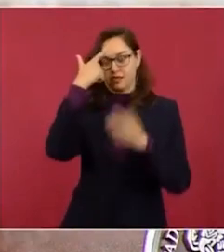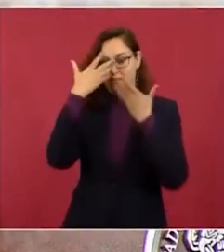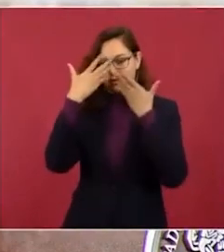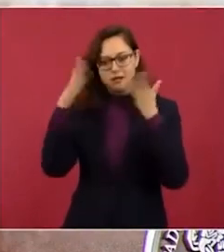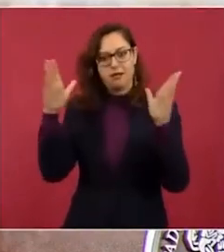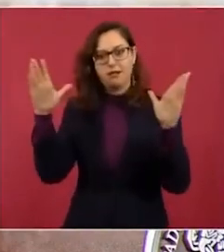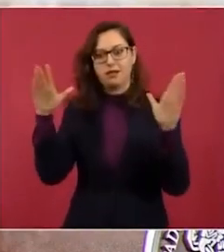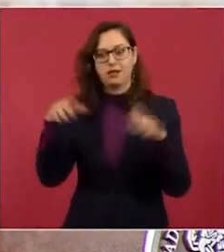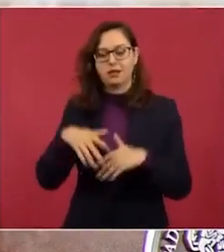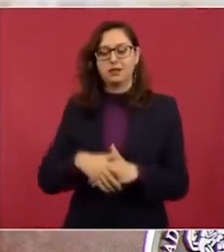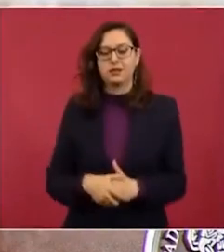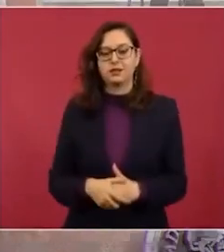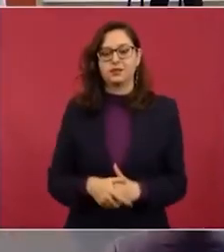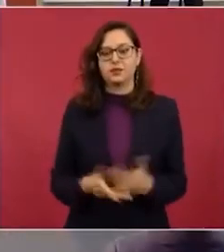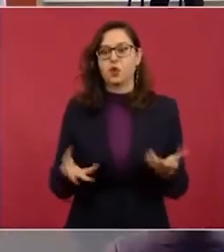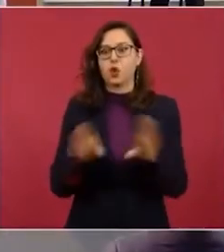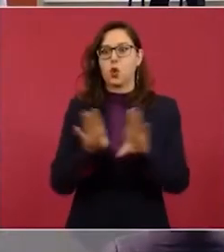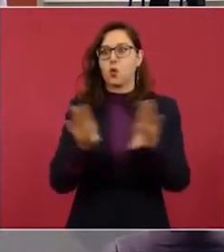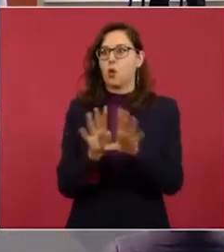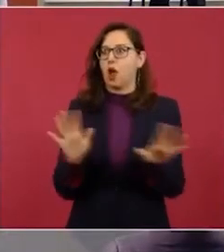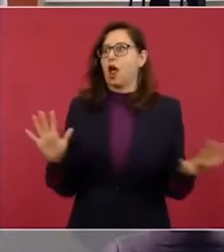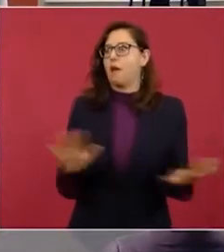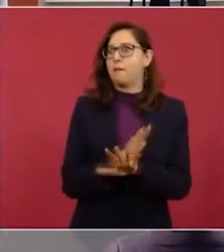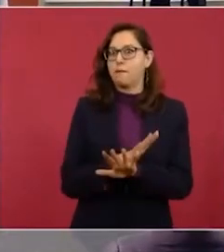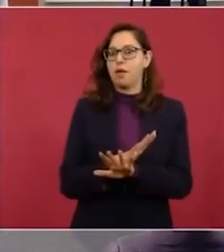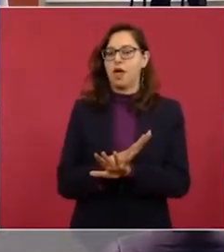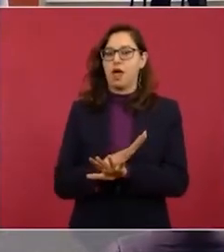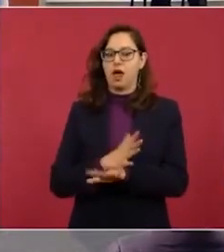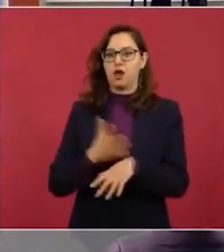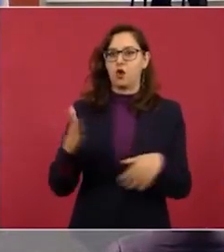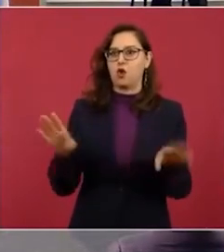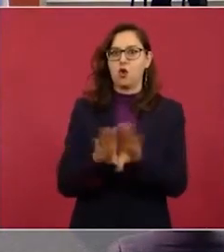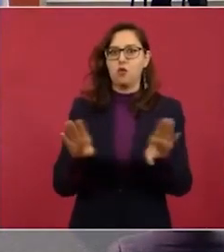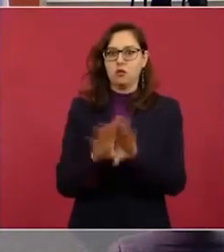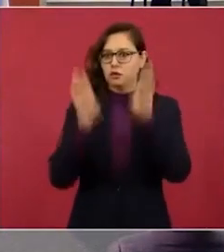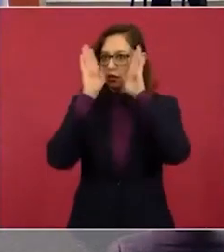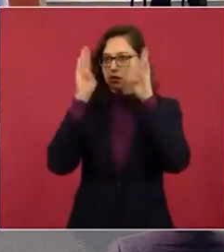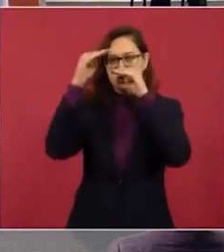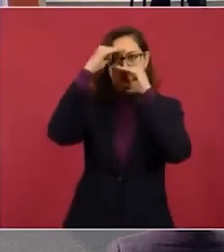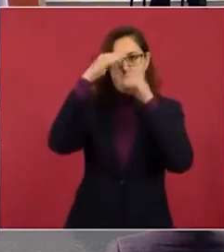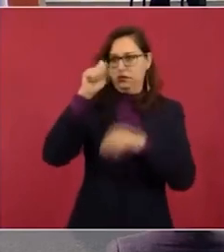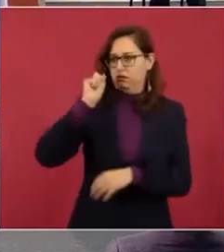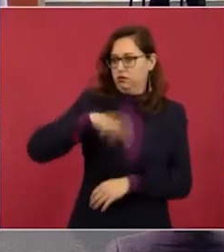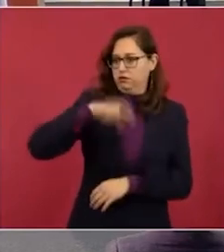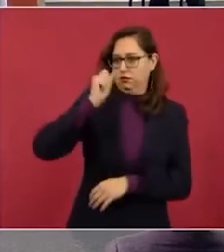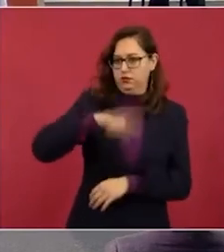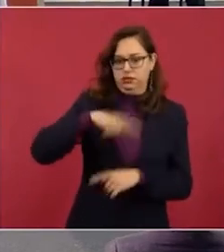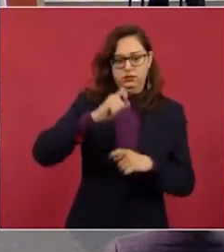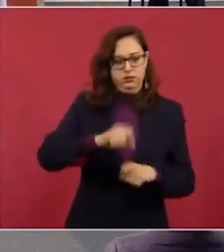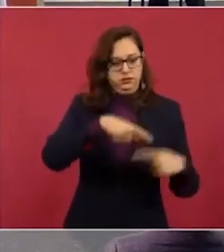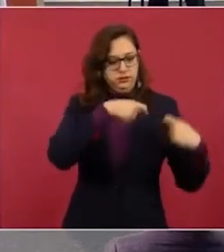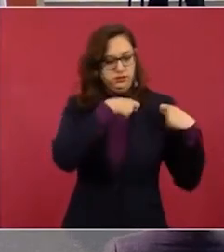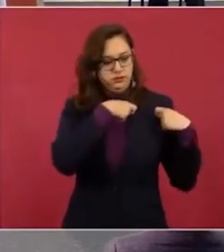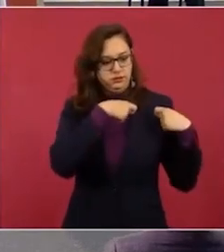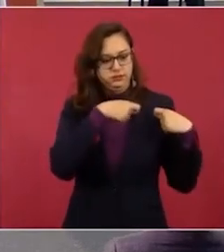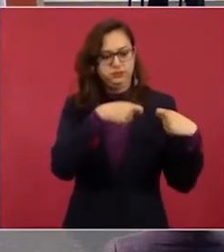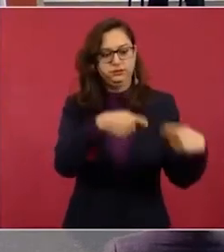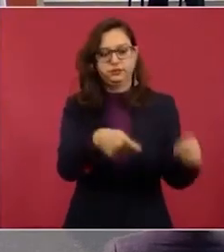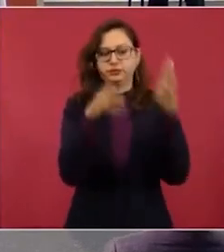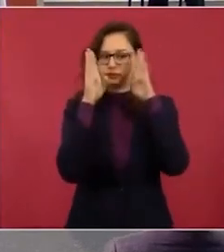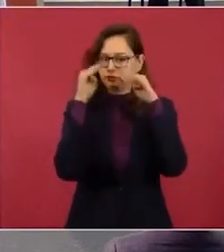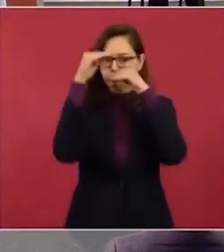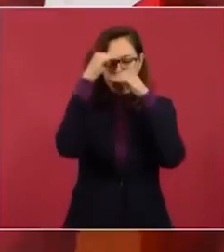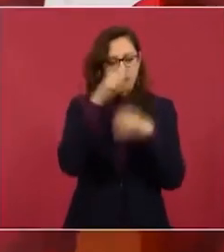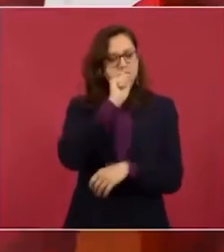¿Cómo se van a agitar las cosas si son conservadores? ¿Qué es el conservadurismo? conservar,